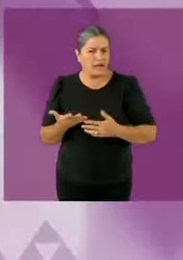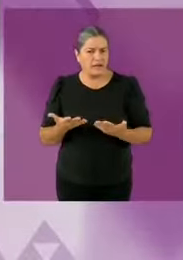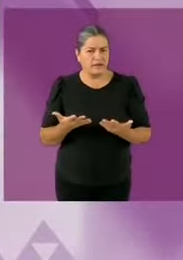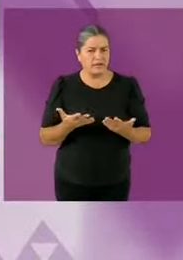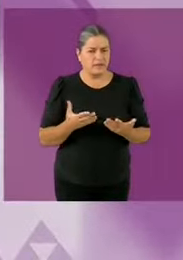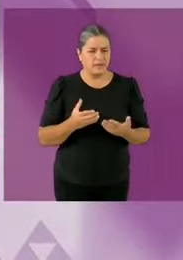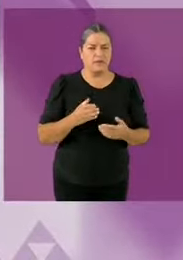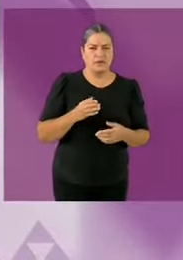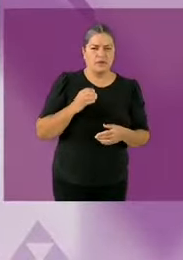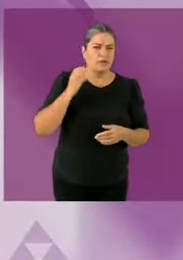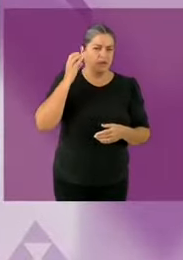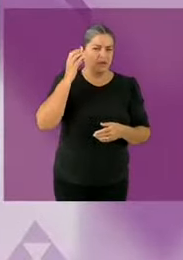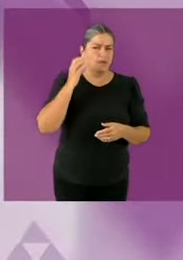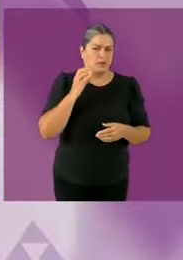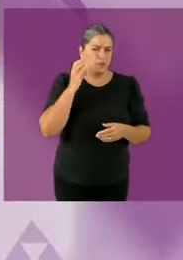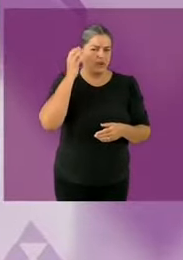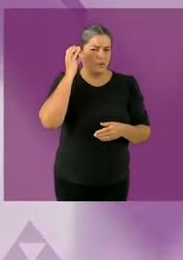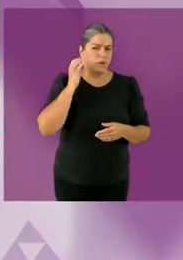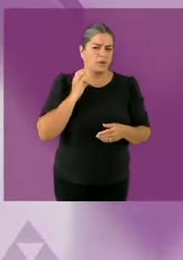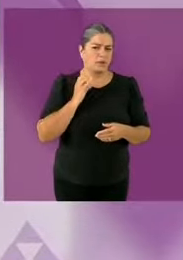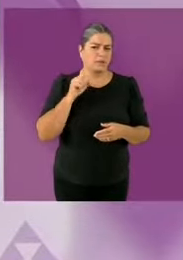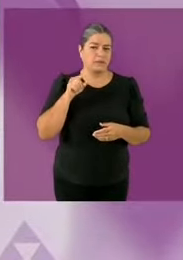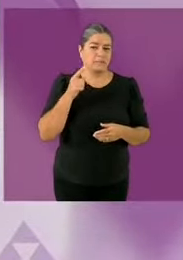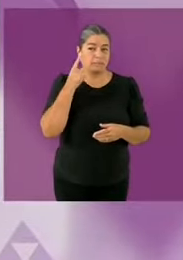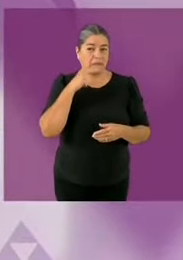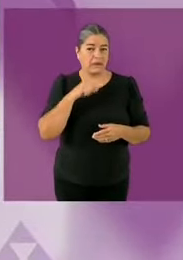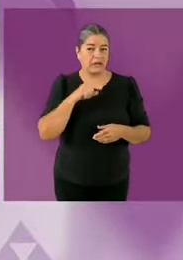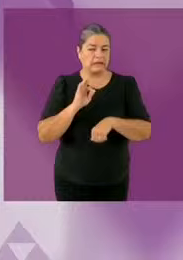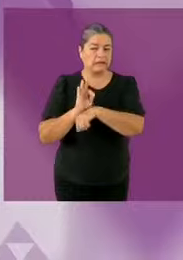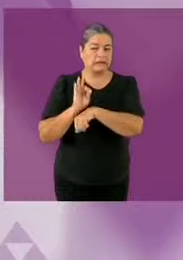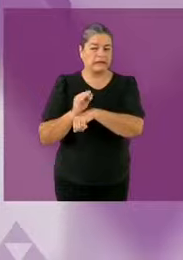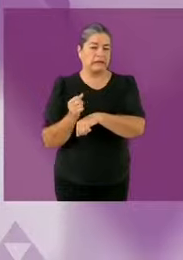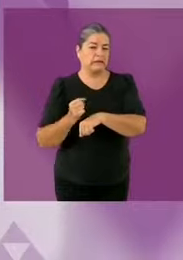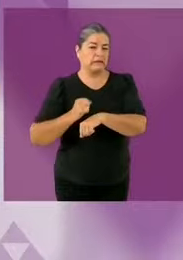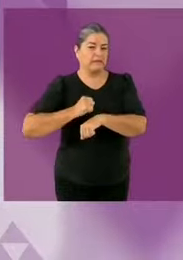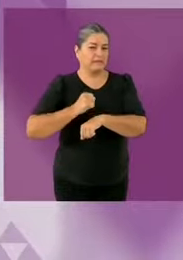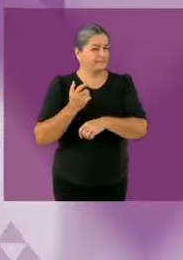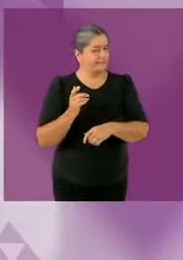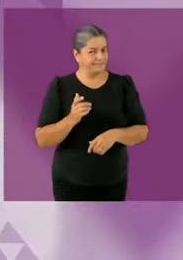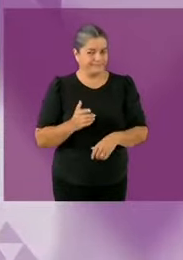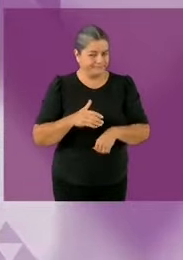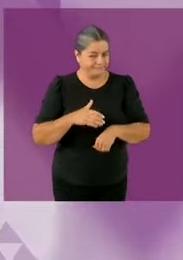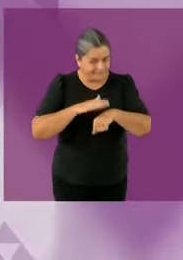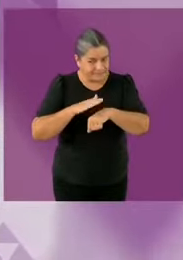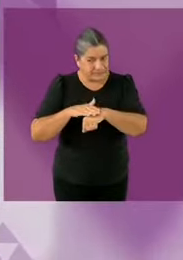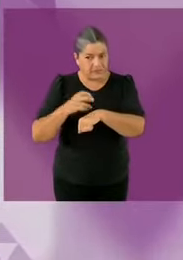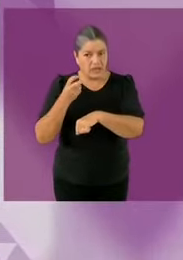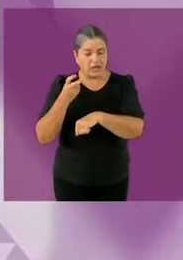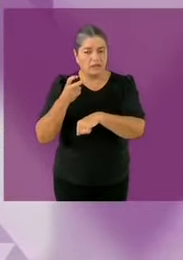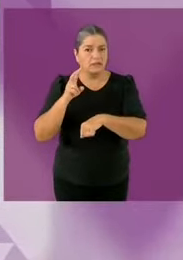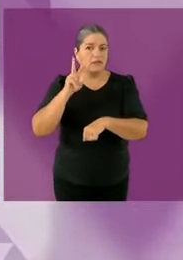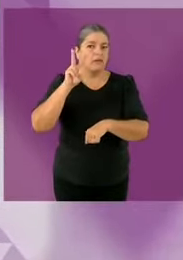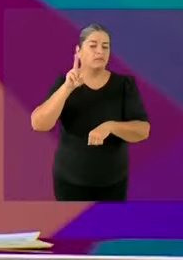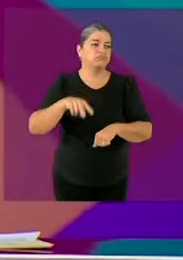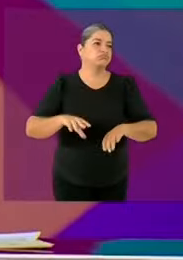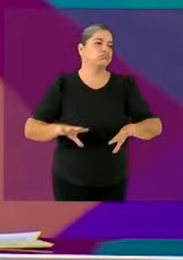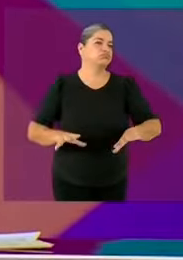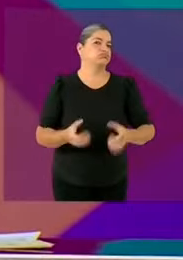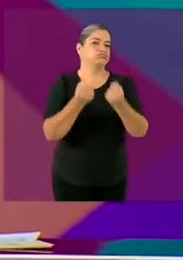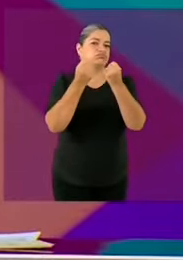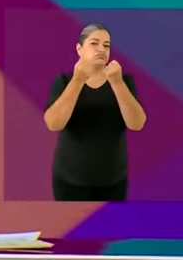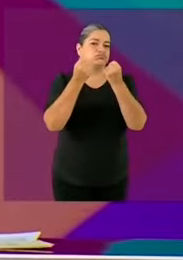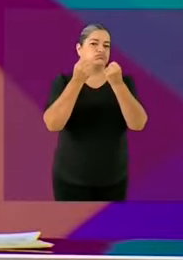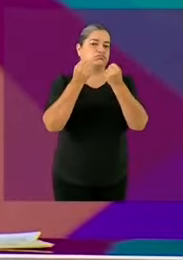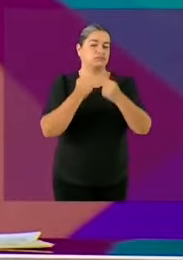los mexicanos este 2 de junio. Candidata Xochitl Gálvez quiere responder. Sí, la verdad es que yo soy empresaria, ser